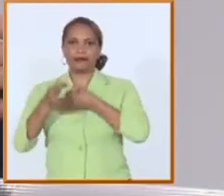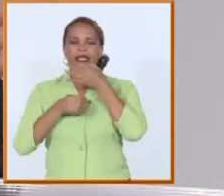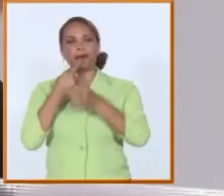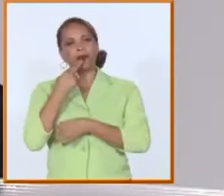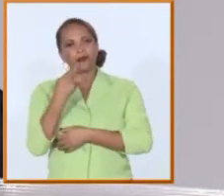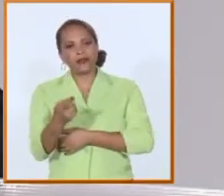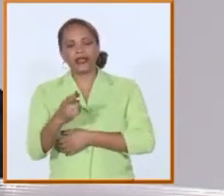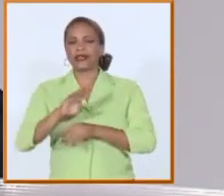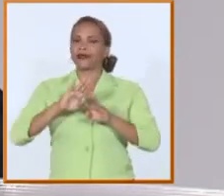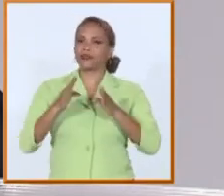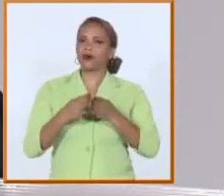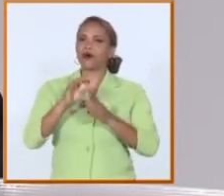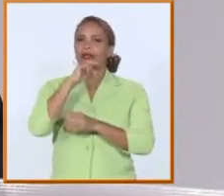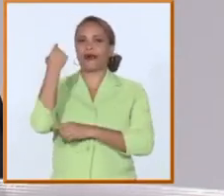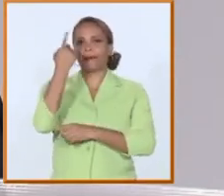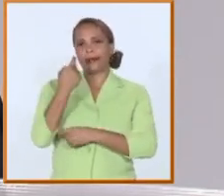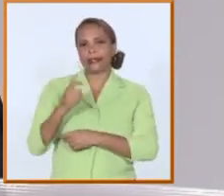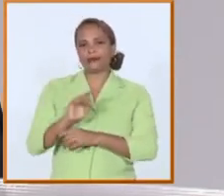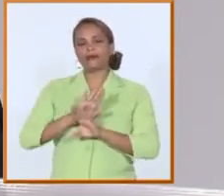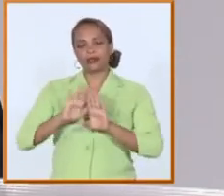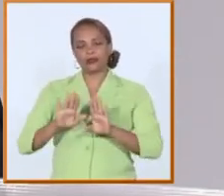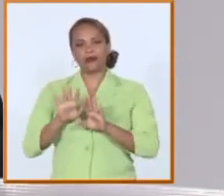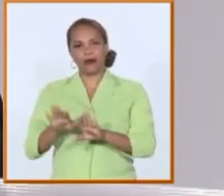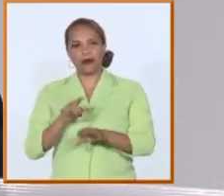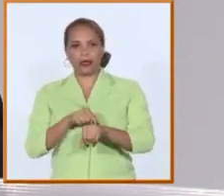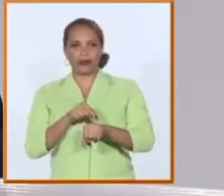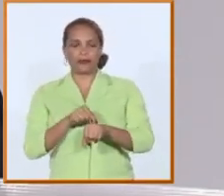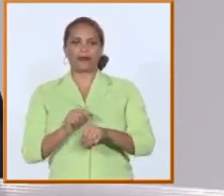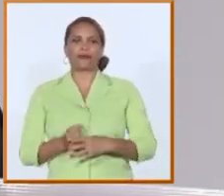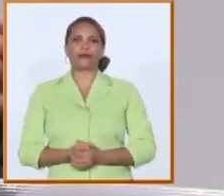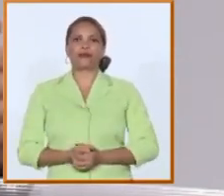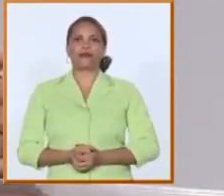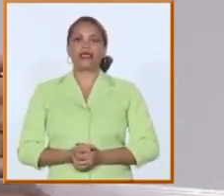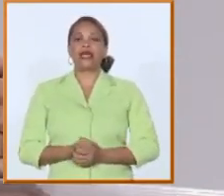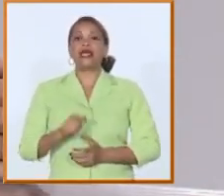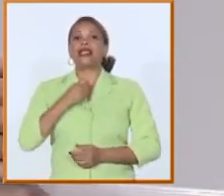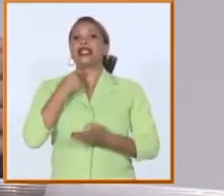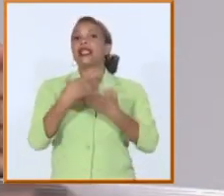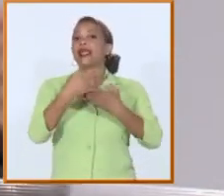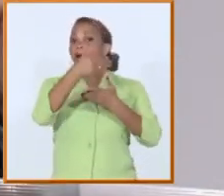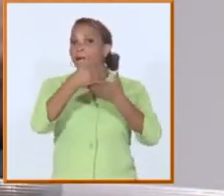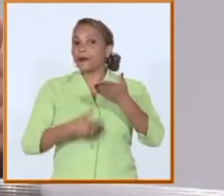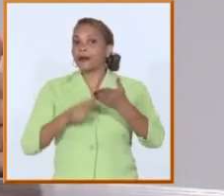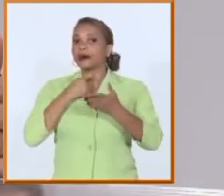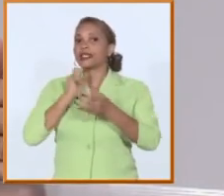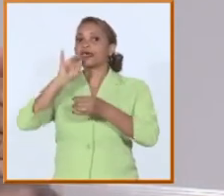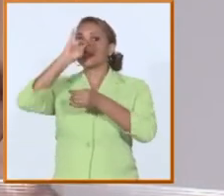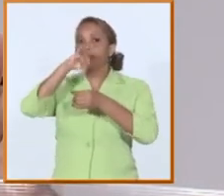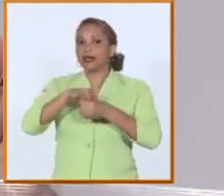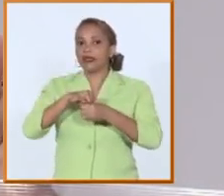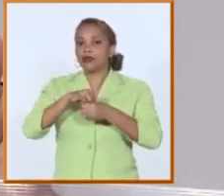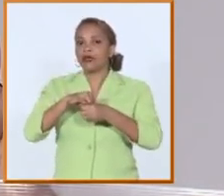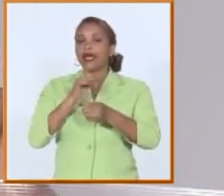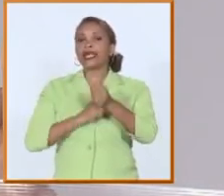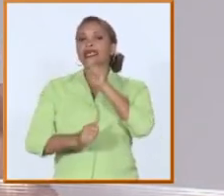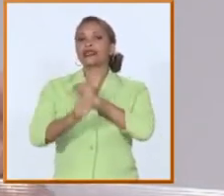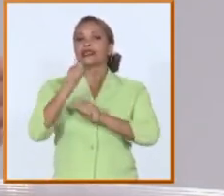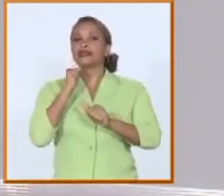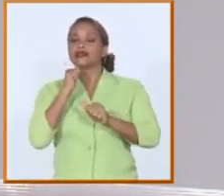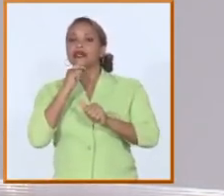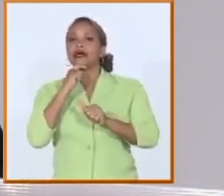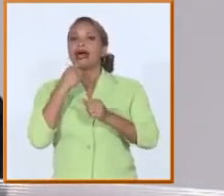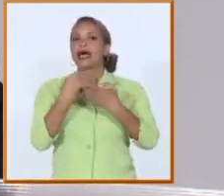todo lo que podamos en este minuto las pruebas de ingreso de mayo serían un retorno a las pruebas que